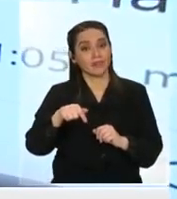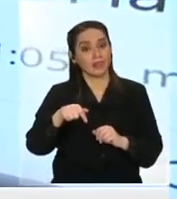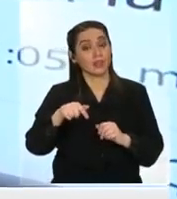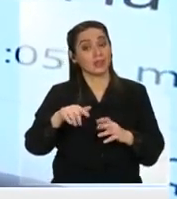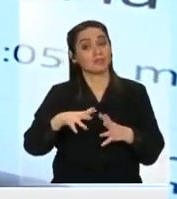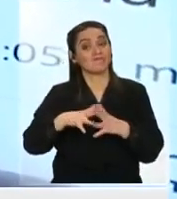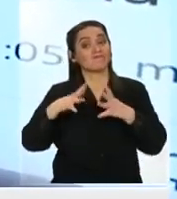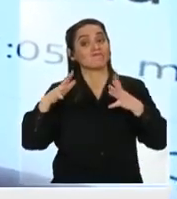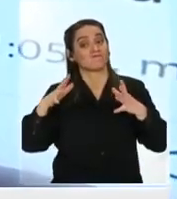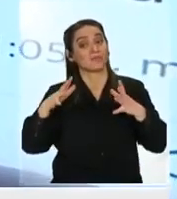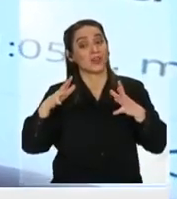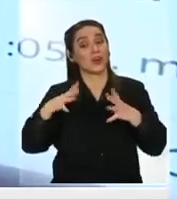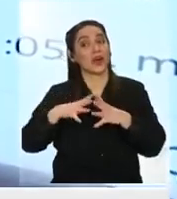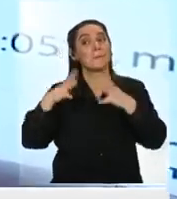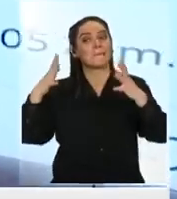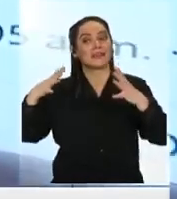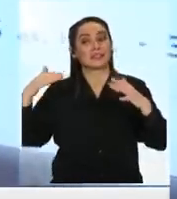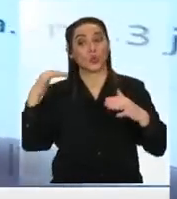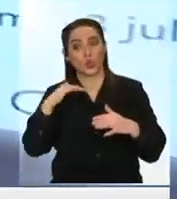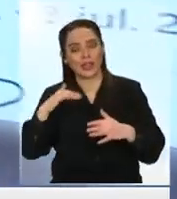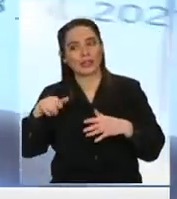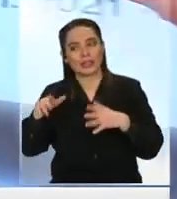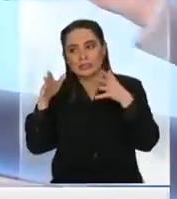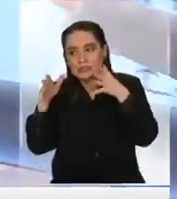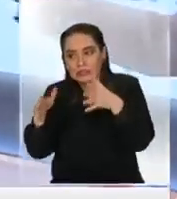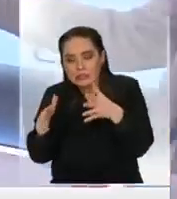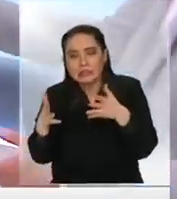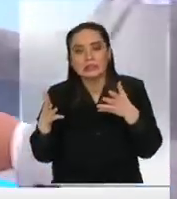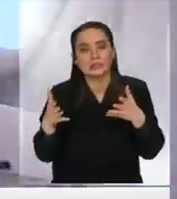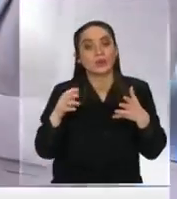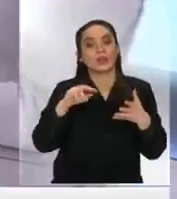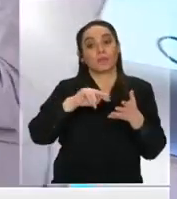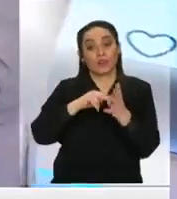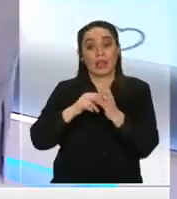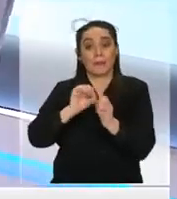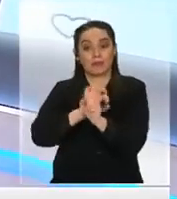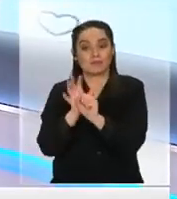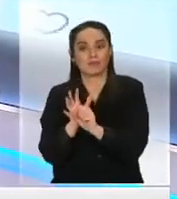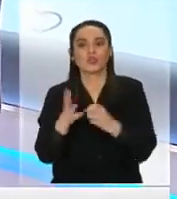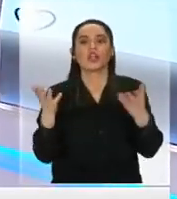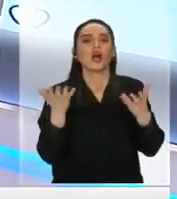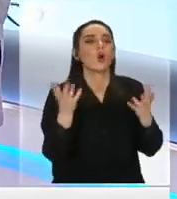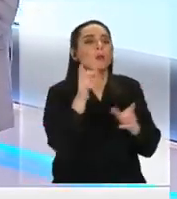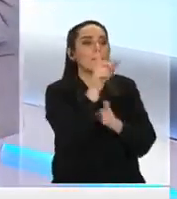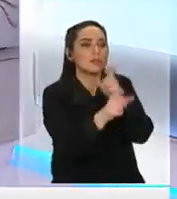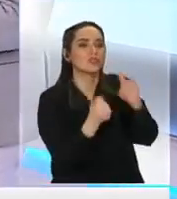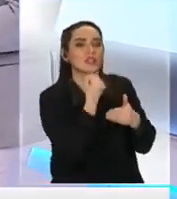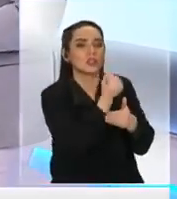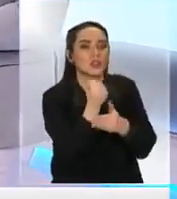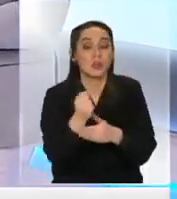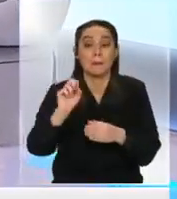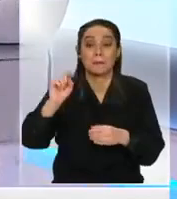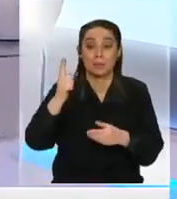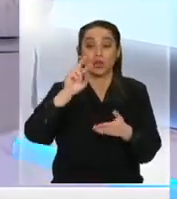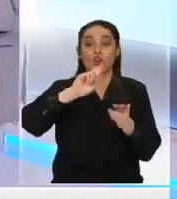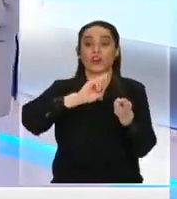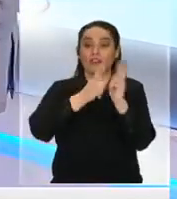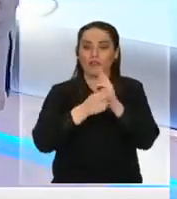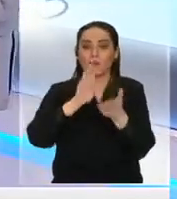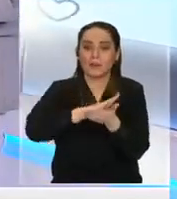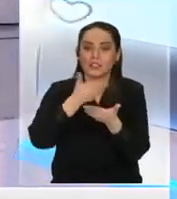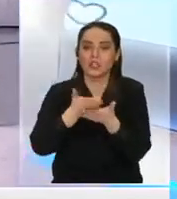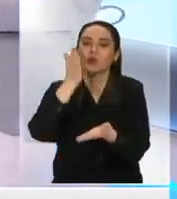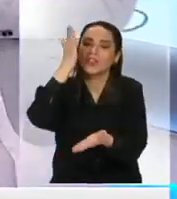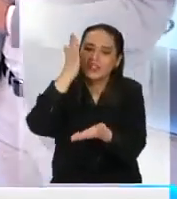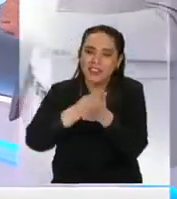sobredimensionado por el rol de la pandemia y si no existe ¿qué van a hacer? a ver es que aquí lo que hay que hacer es que la reforma la reforma de salud tiene que